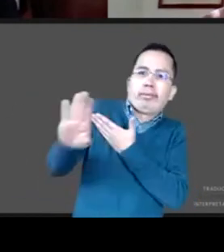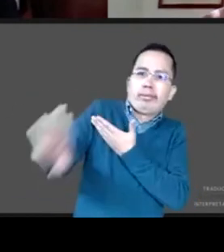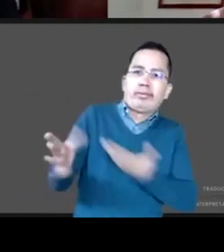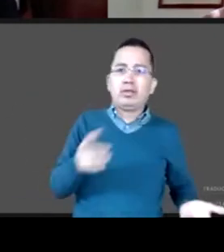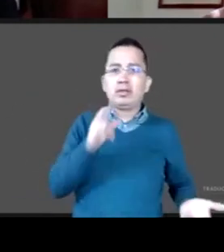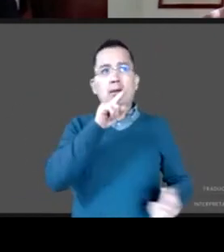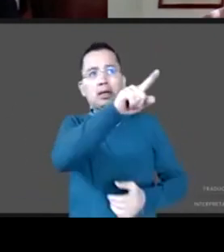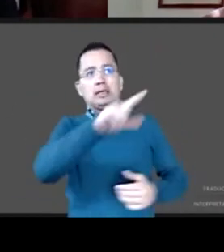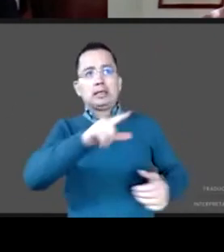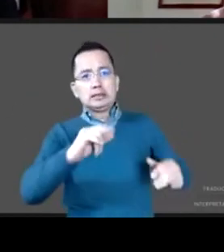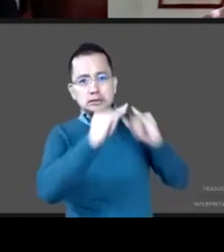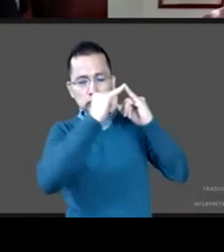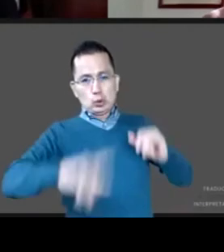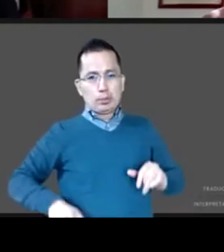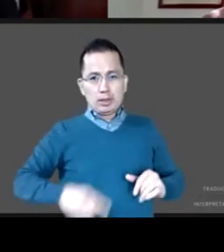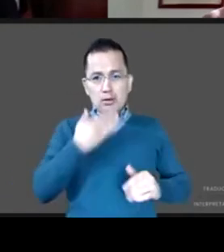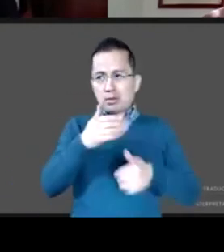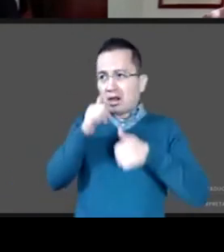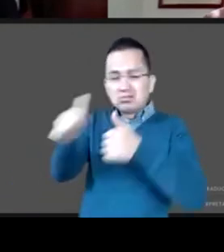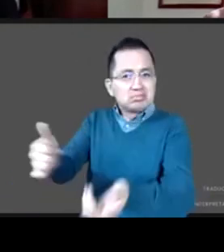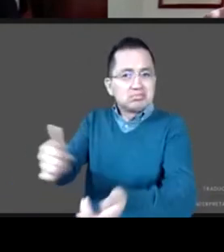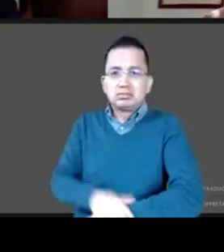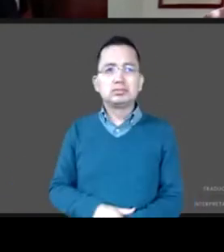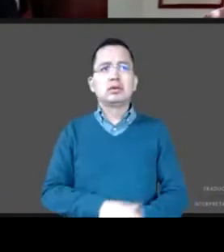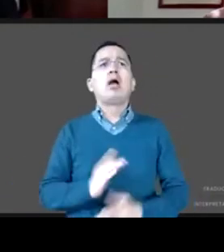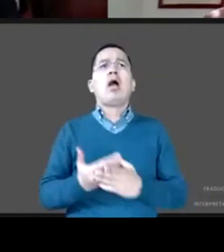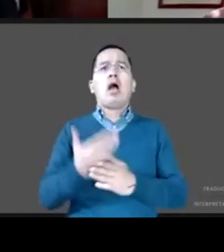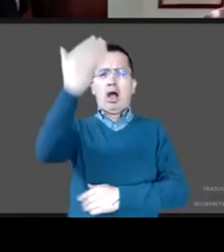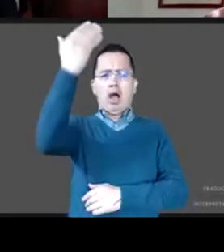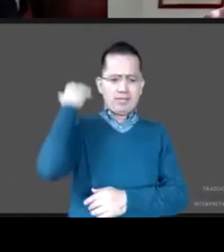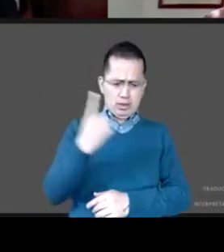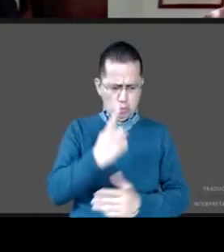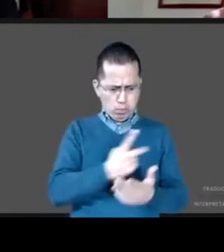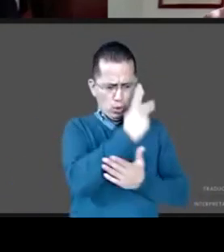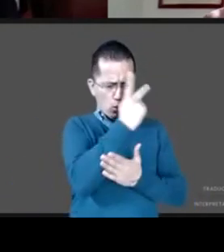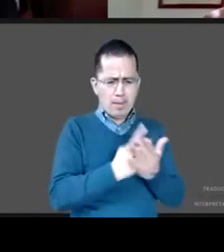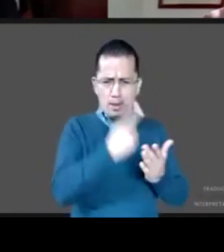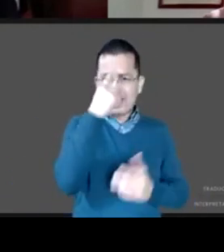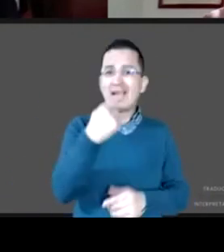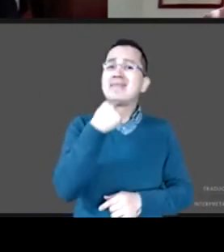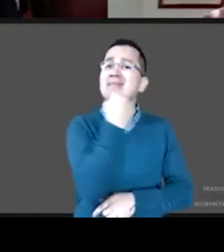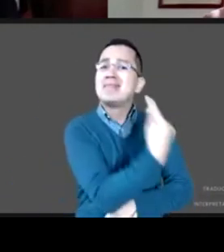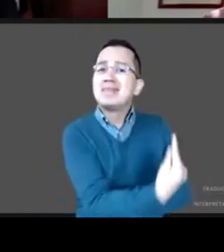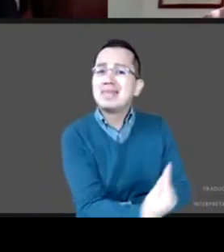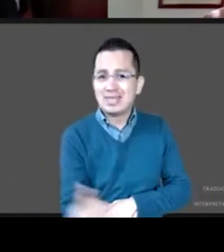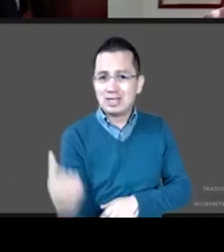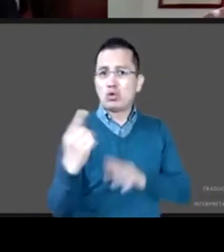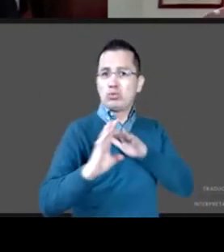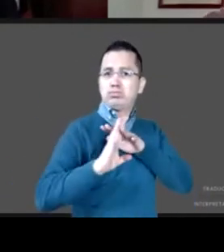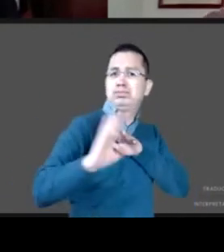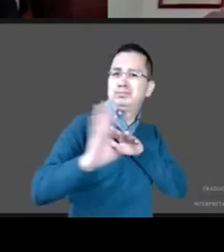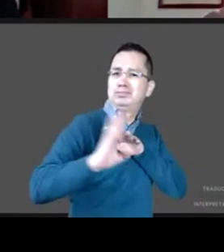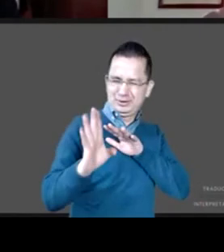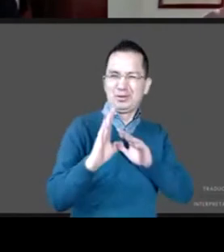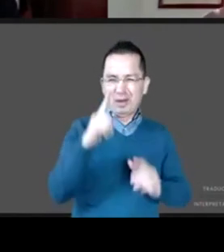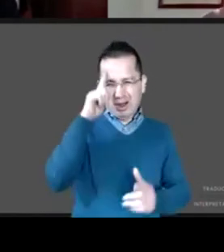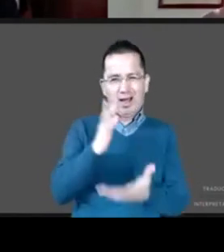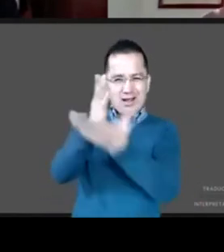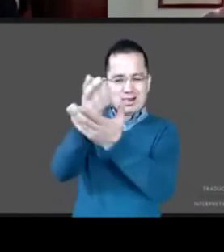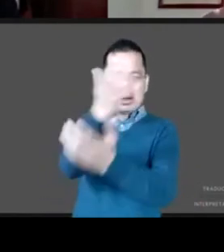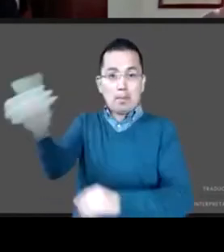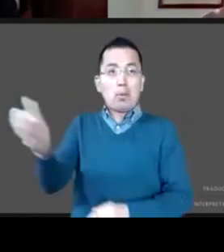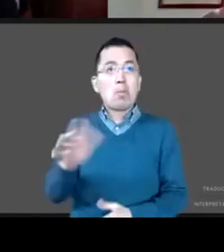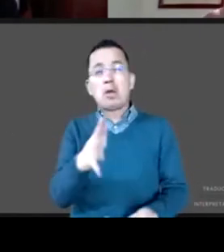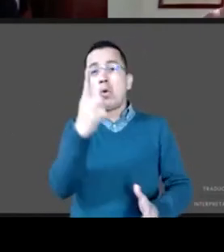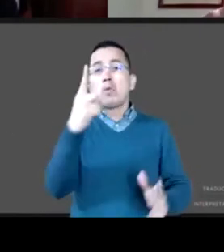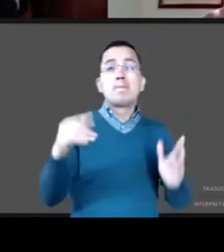alguna. Alguna vez tuvimos un programa de jornaleros agrícolas. Un millón de niños van de un lado a otro, pero se abandonan estos esfuerzos, que era un esfuerzo integral. Yo